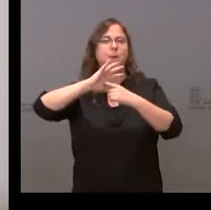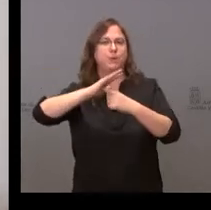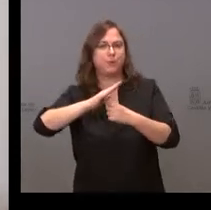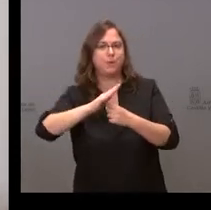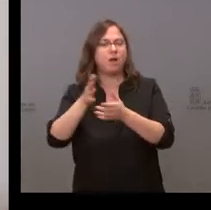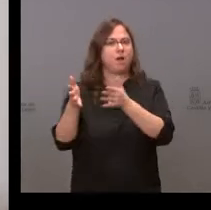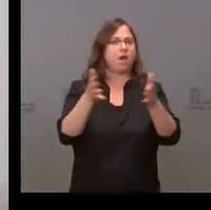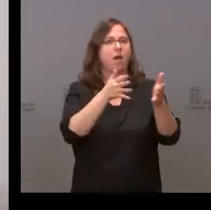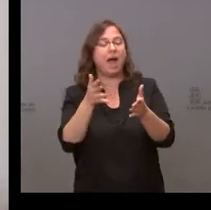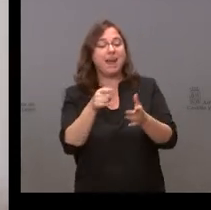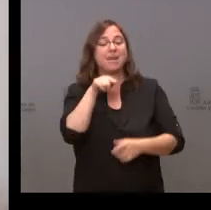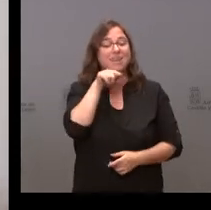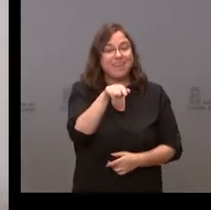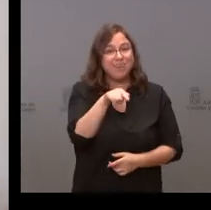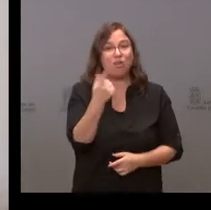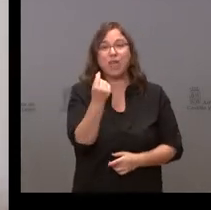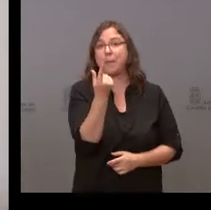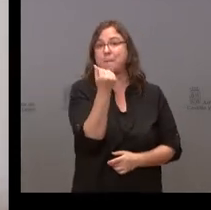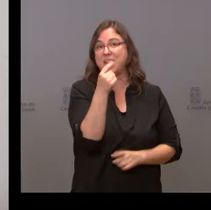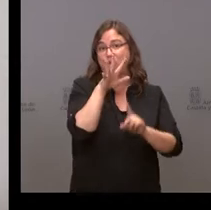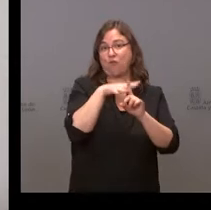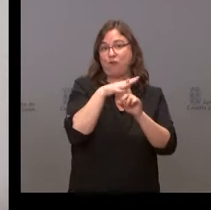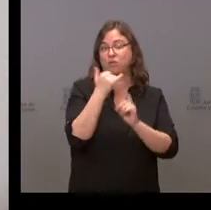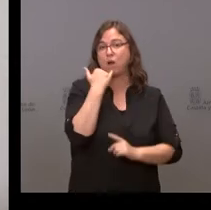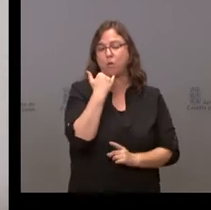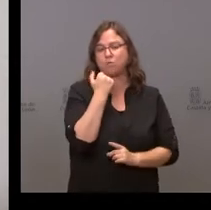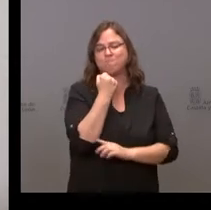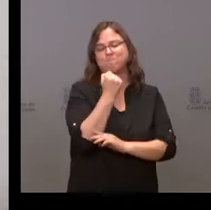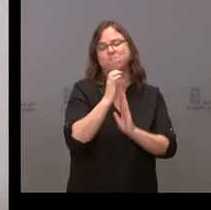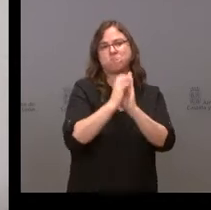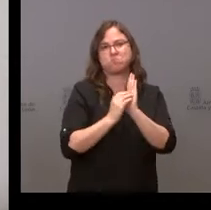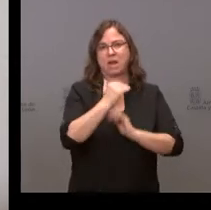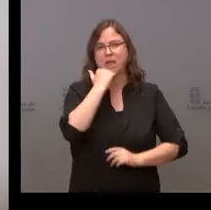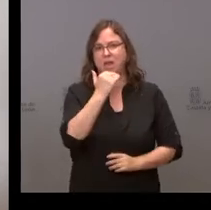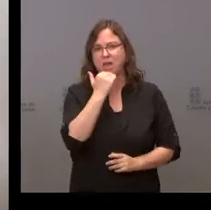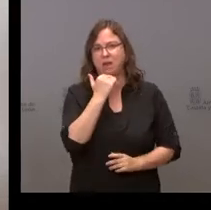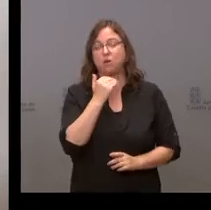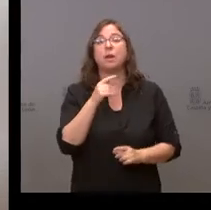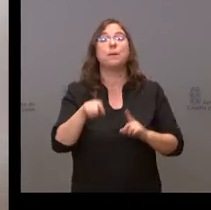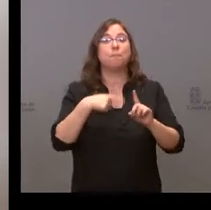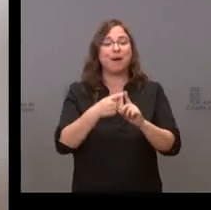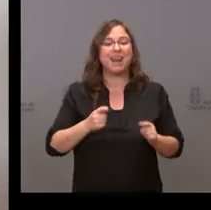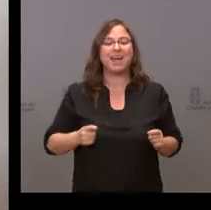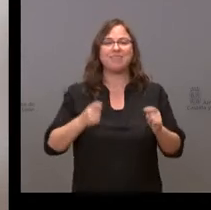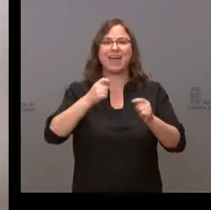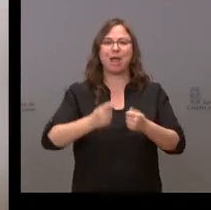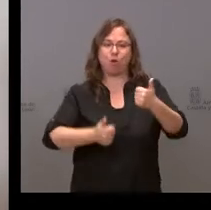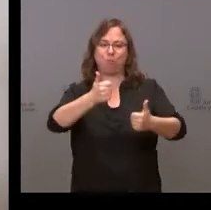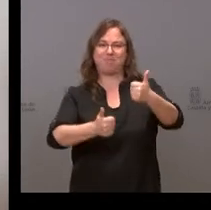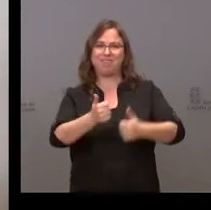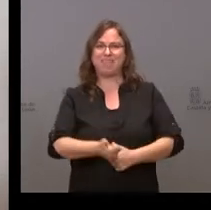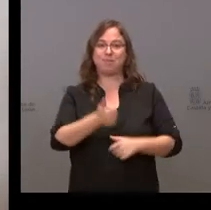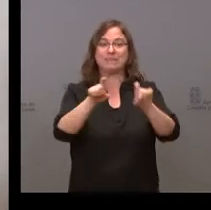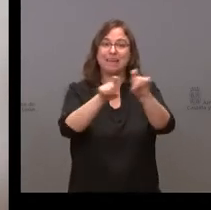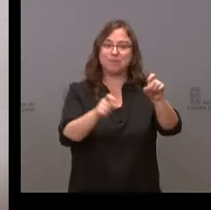una postura más favorable y que gane competitividad esas zonas y esas empresas